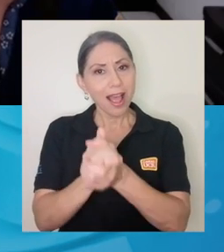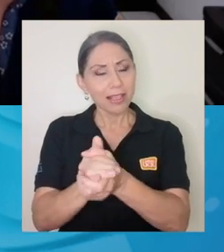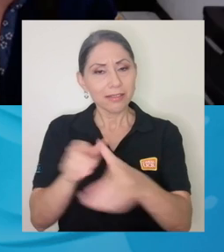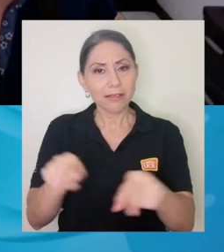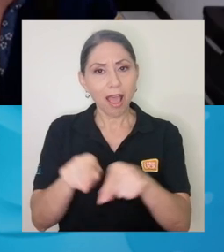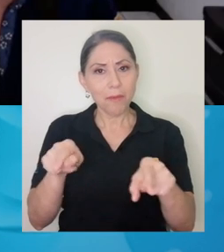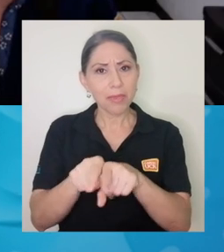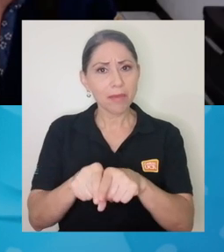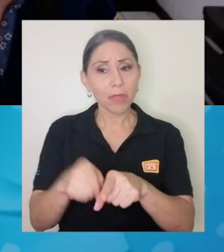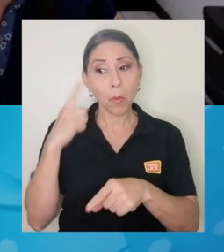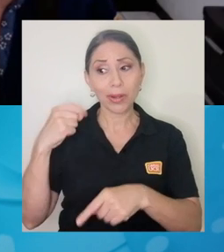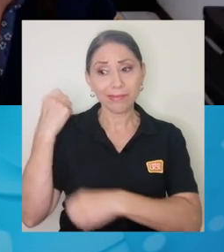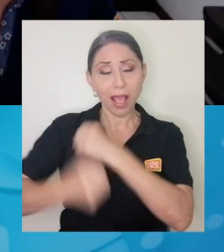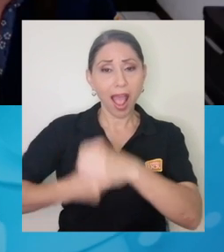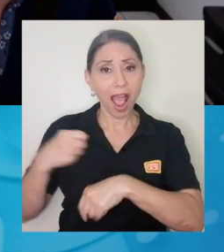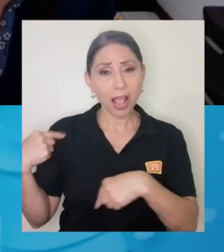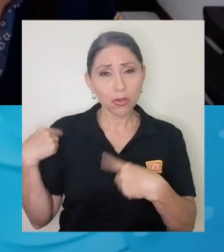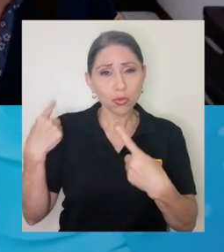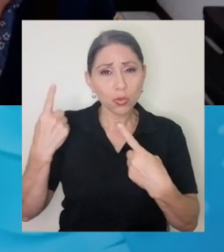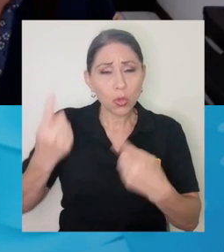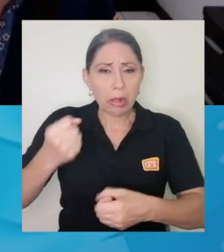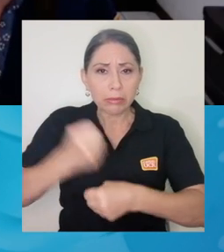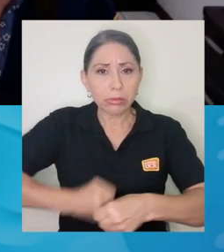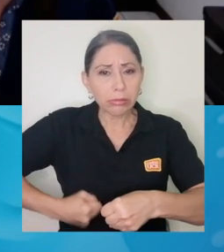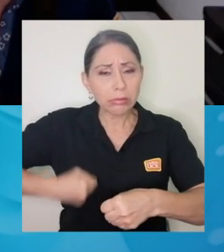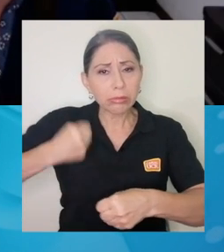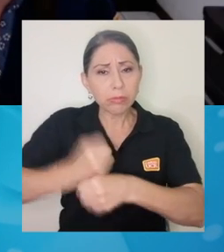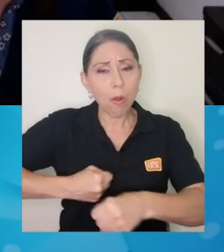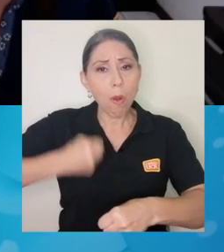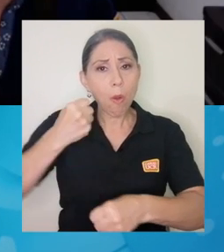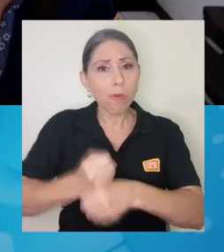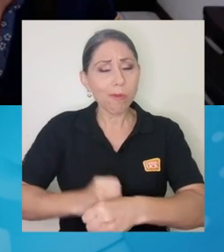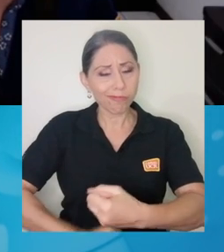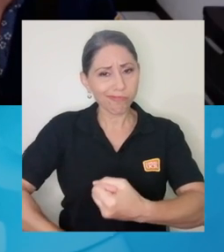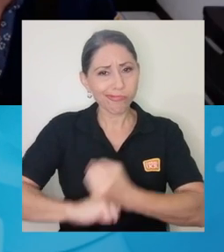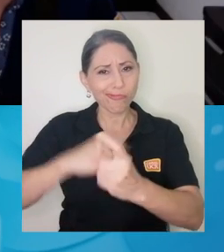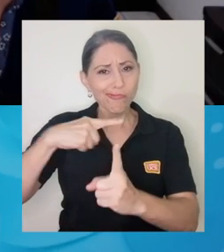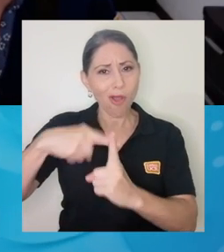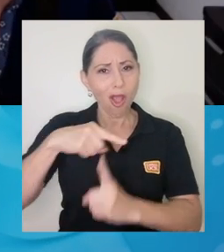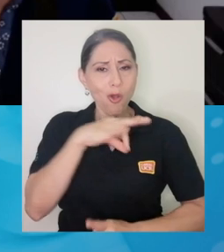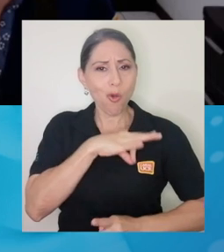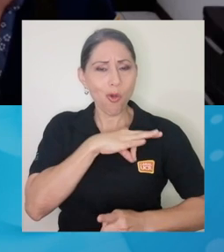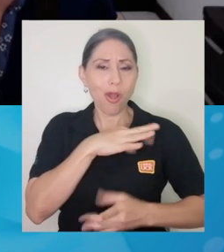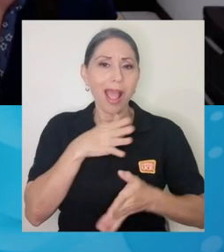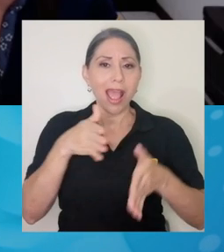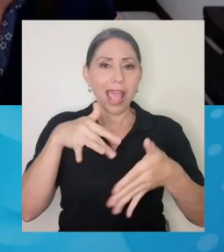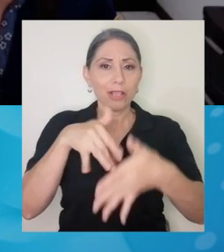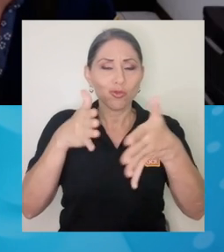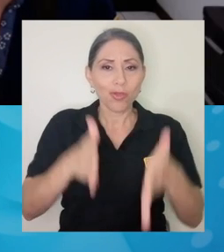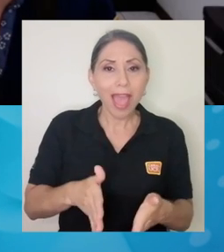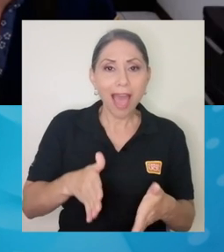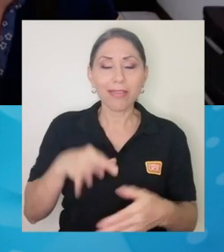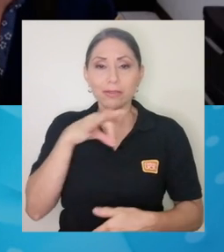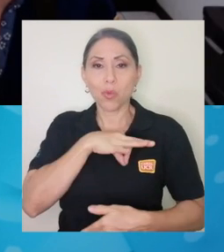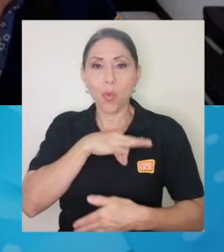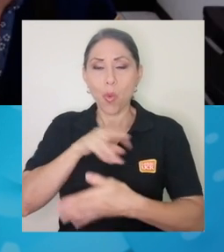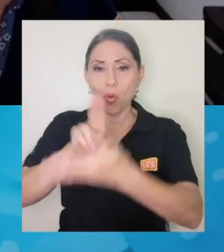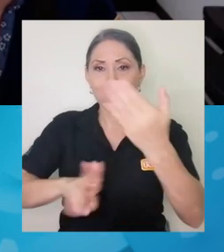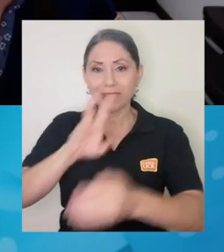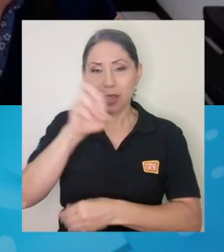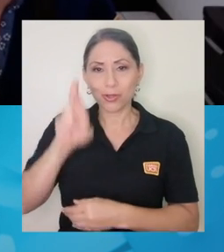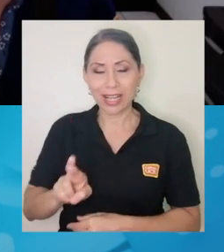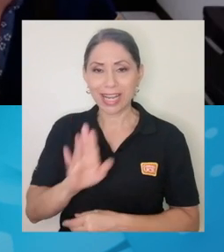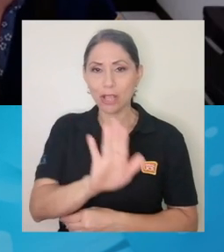por el trabajo que a lo largo de estos años han venido realizando, ¿verdad?, en pro de los estudiantes de la Universidad de Costa Rica, de sus